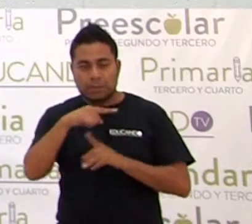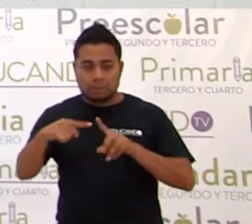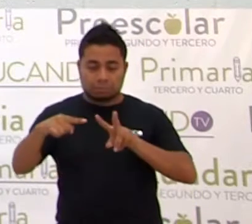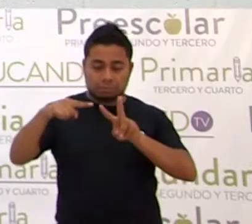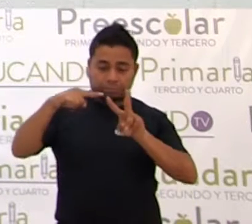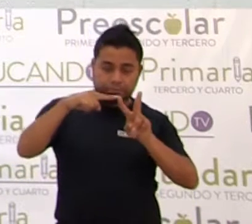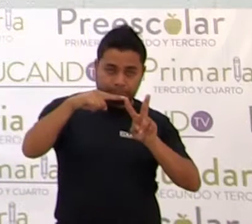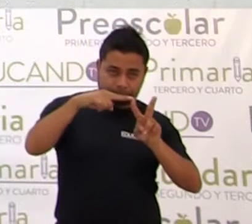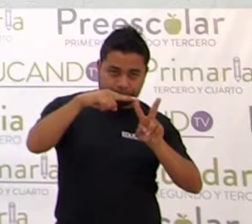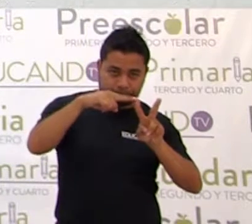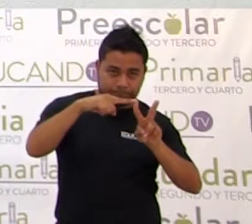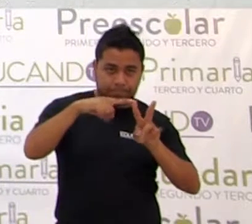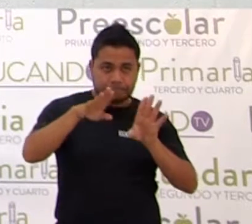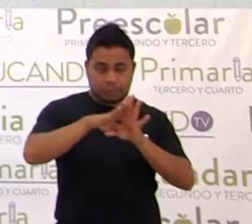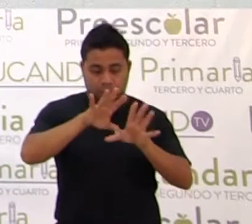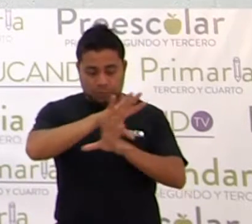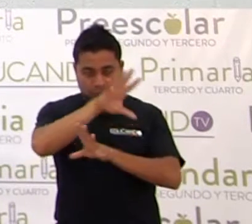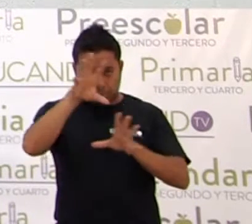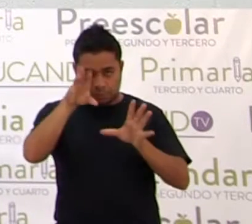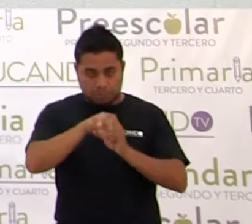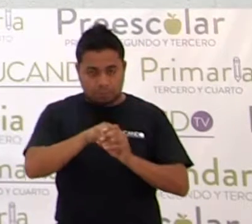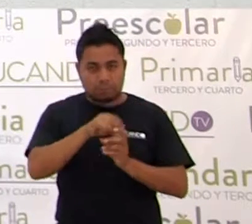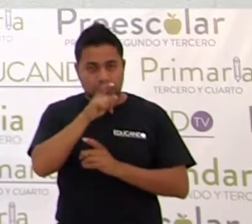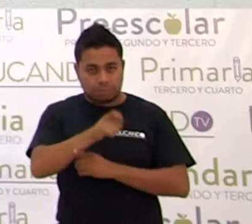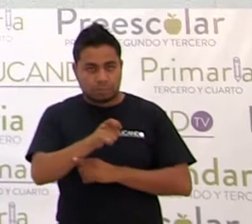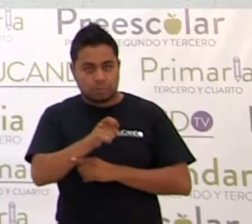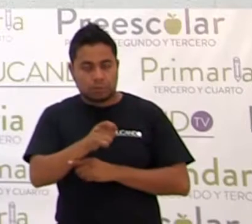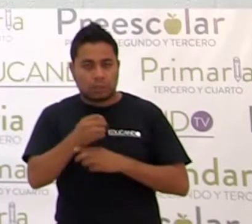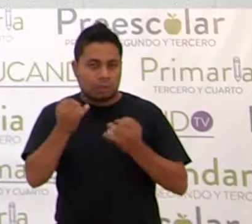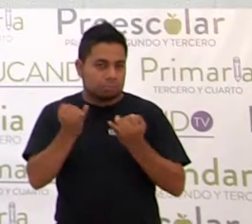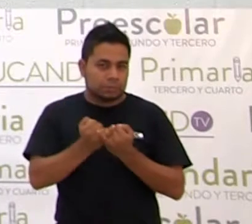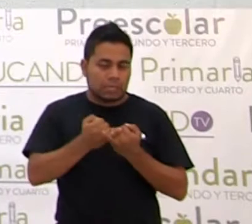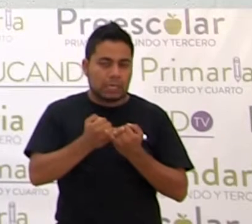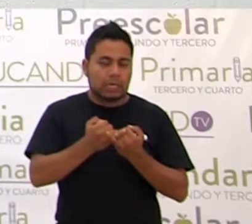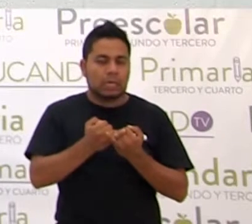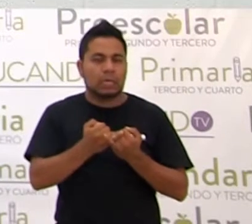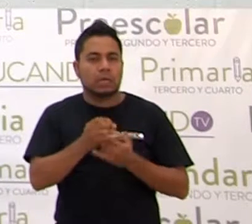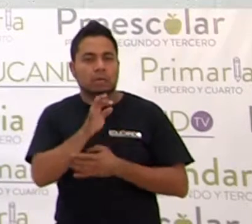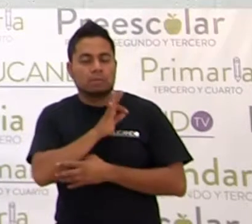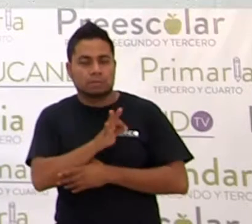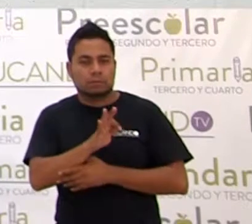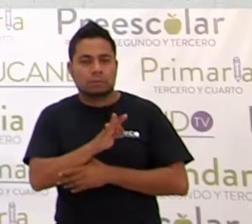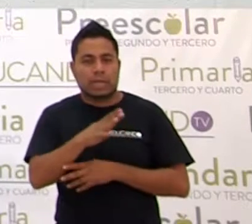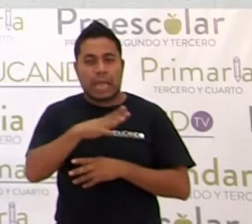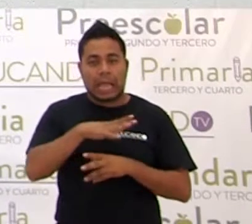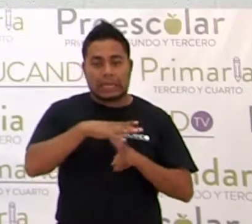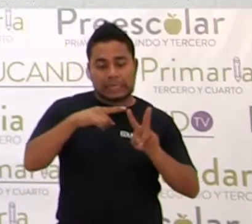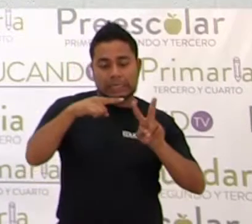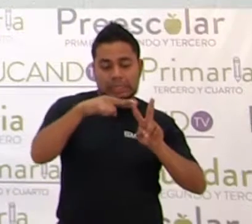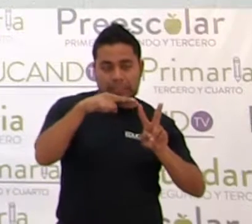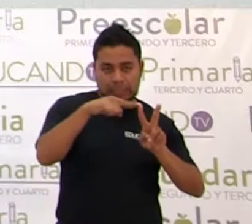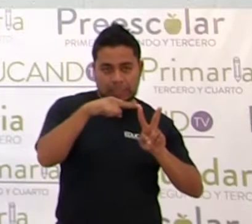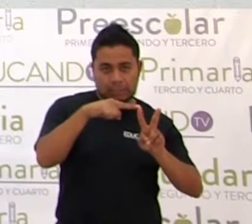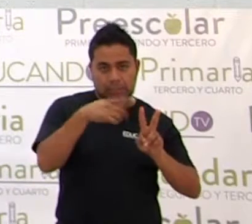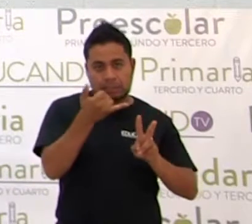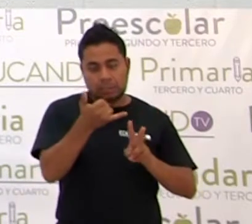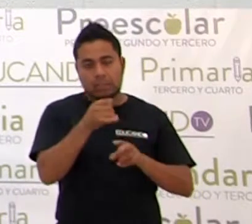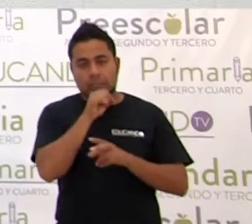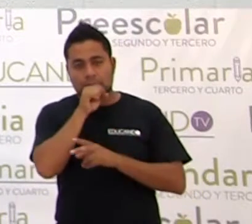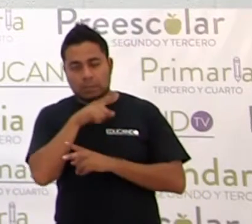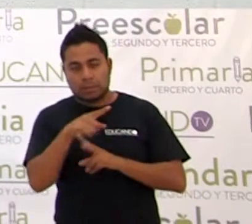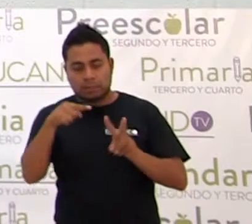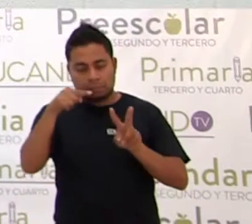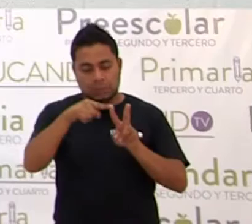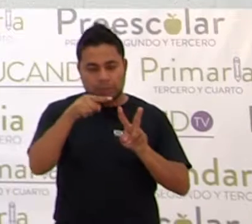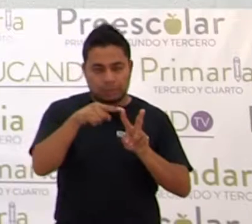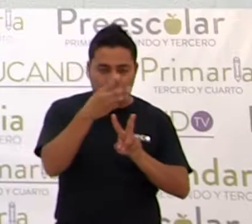que en términos generales es radicación, porque hay raíz cuadrada y hay raíz